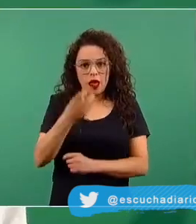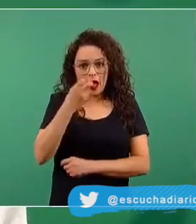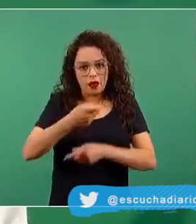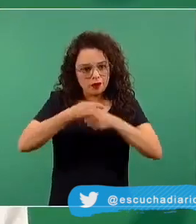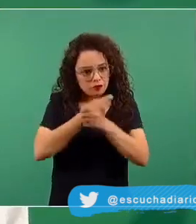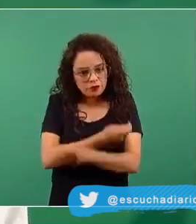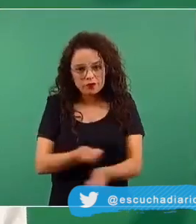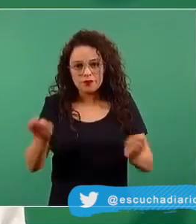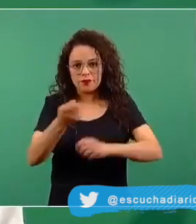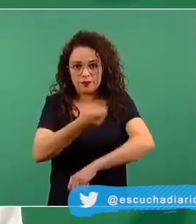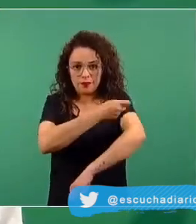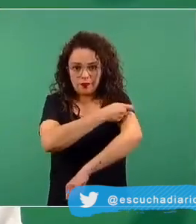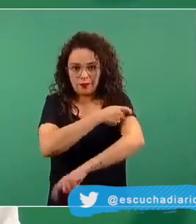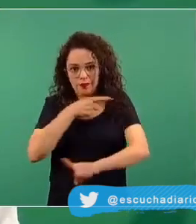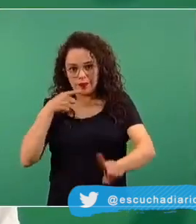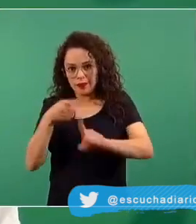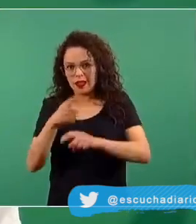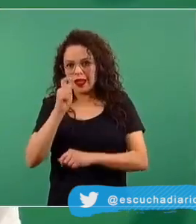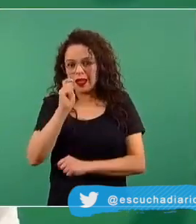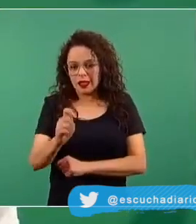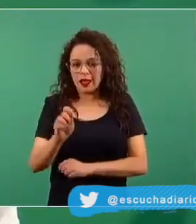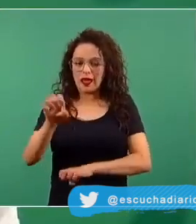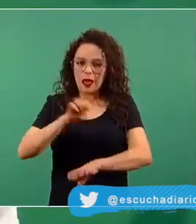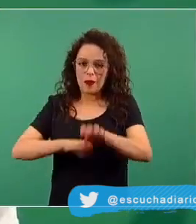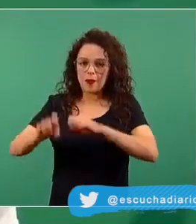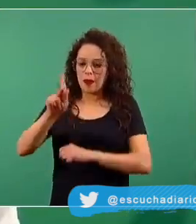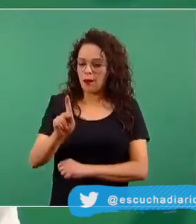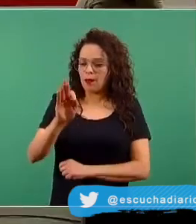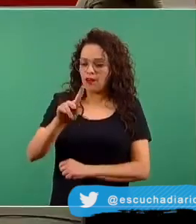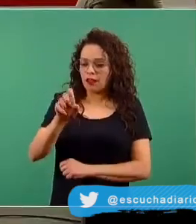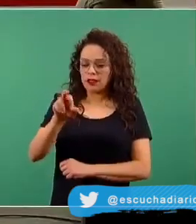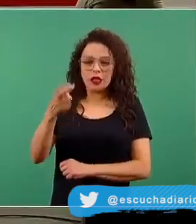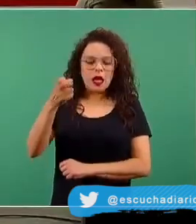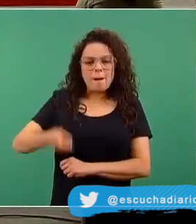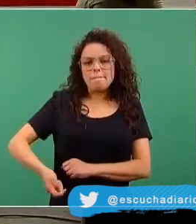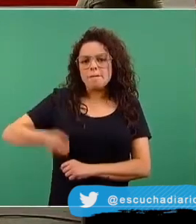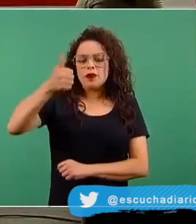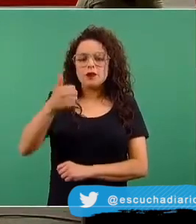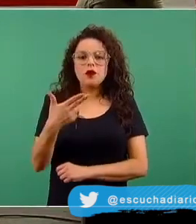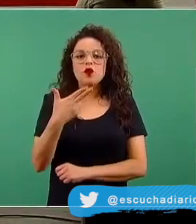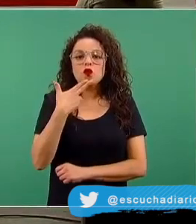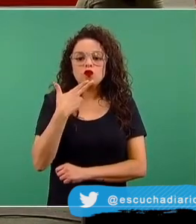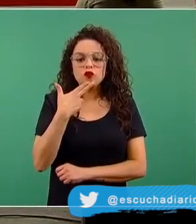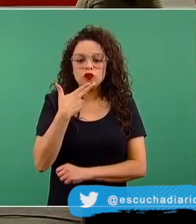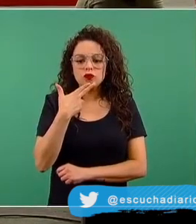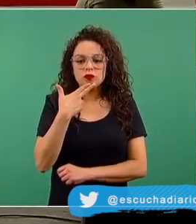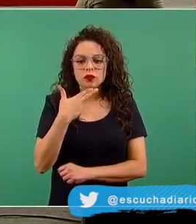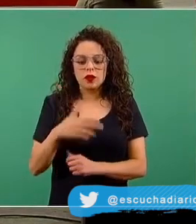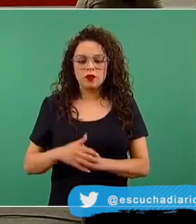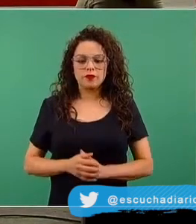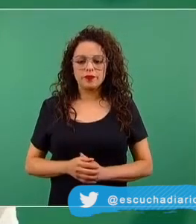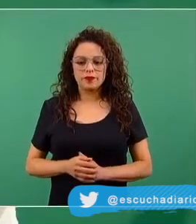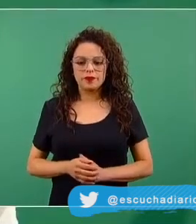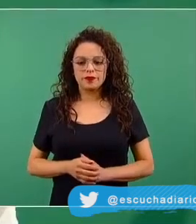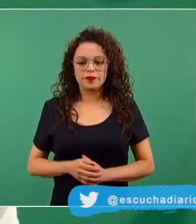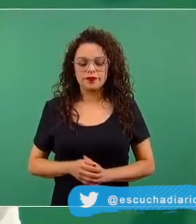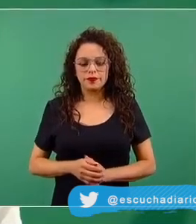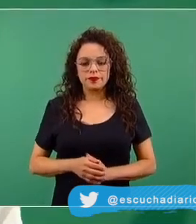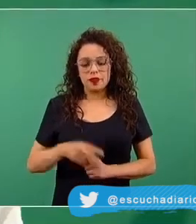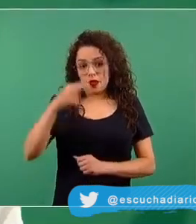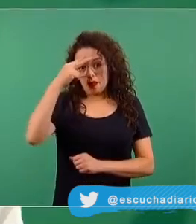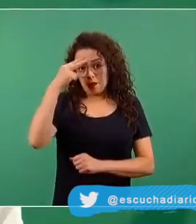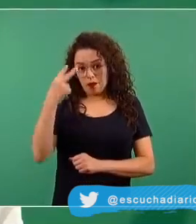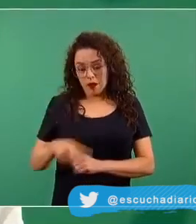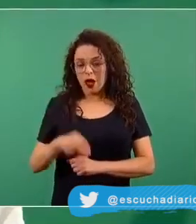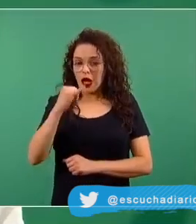para la vacuna de Pfizer, fue la primera vacuna utilizada en México y posiblemente en el